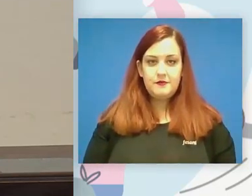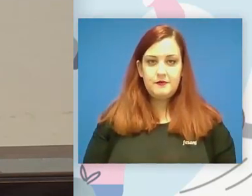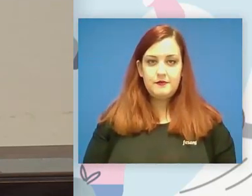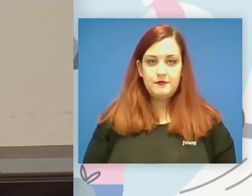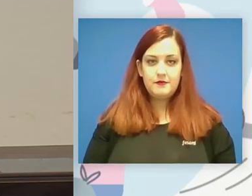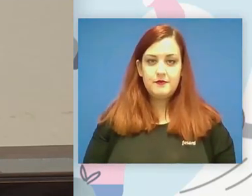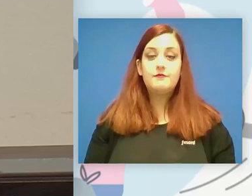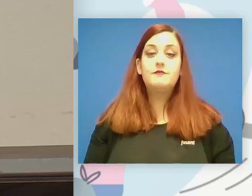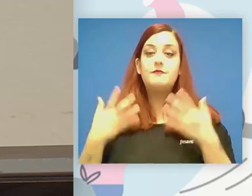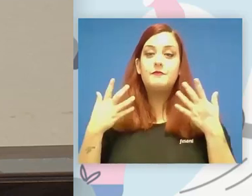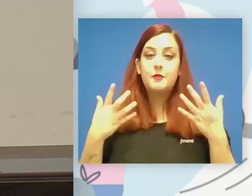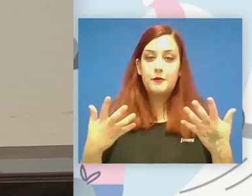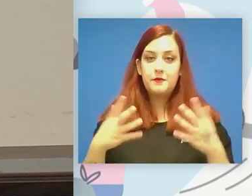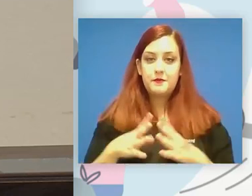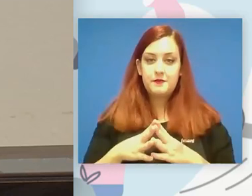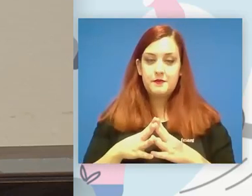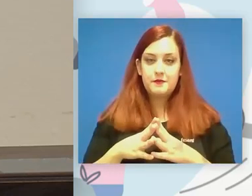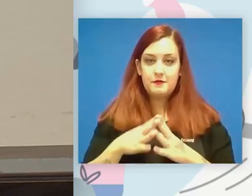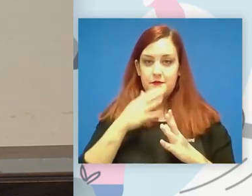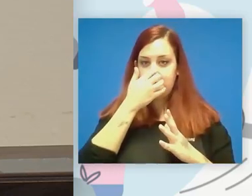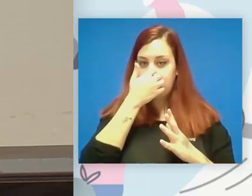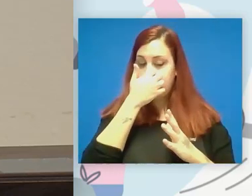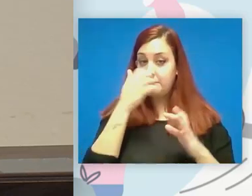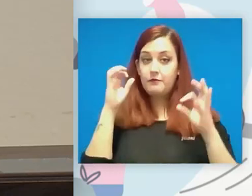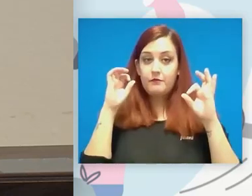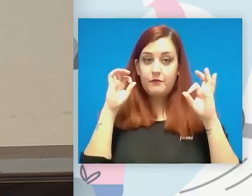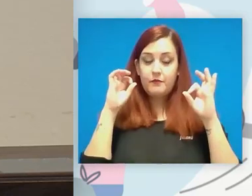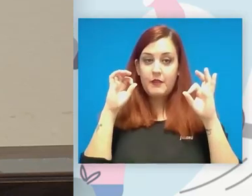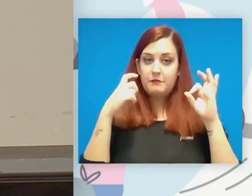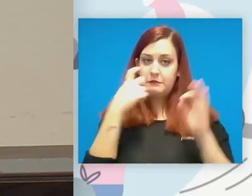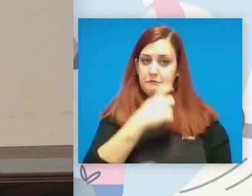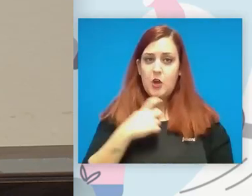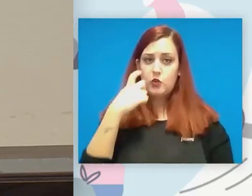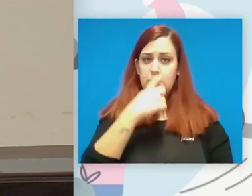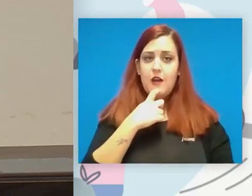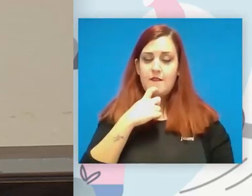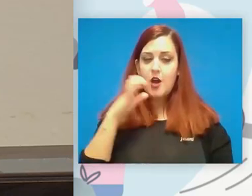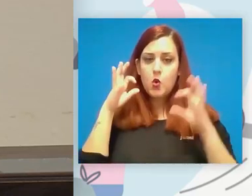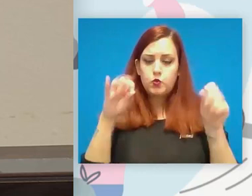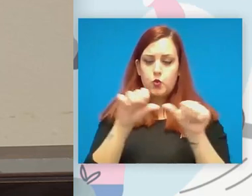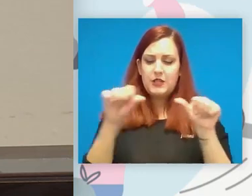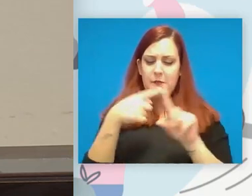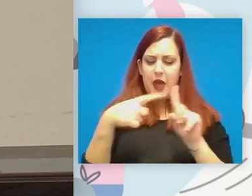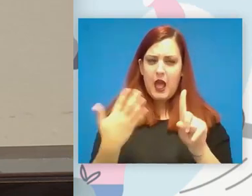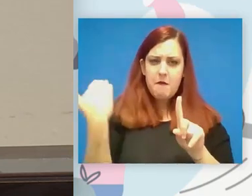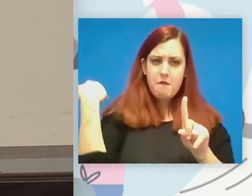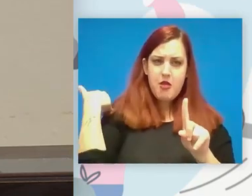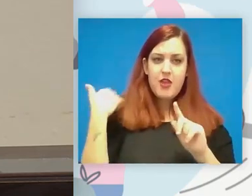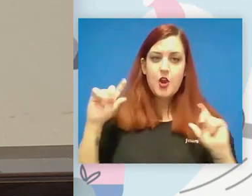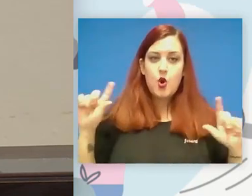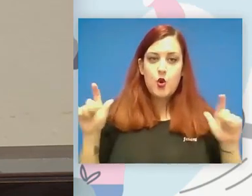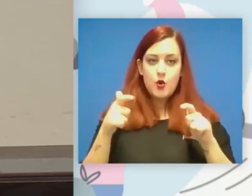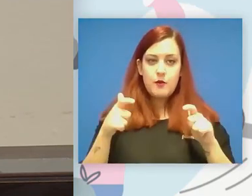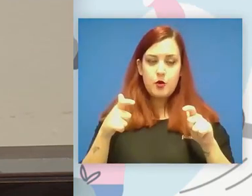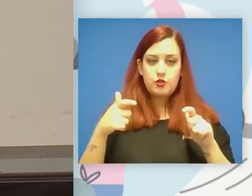Bueno, la verdad es que me costaba la hora de poner y hace justo una semana y media nos reunimos en Bonn,